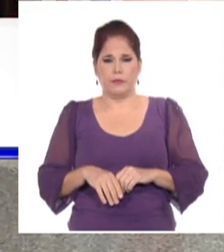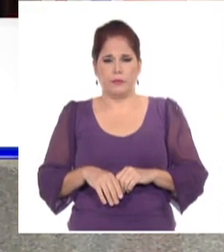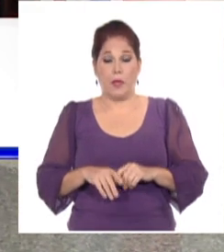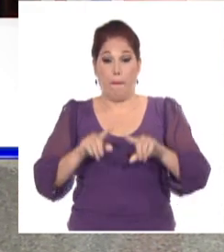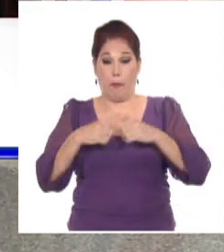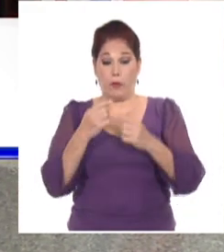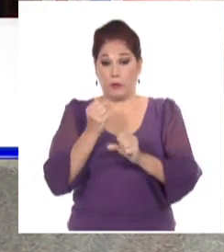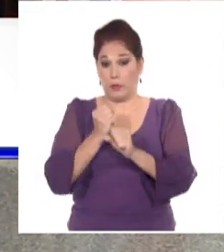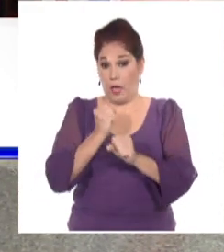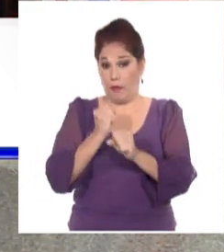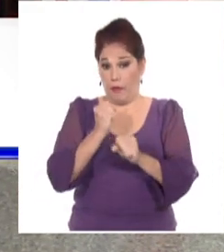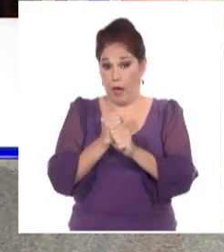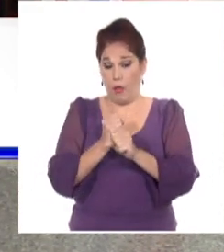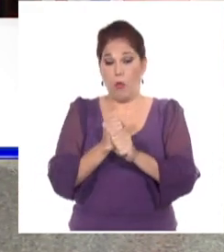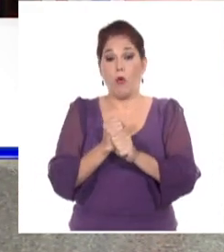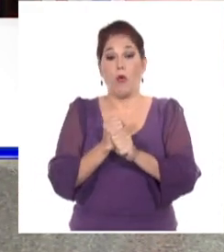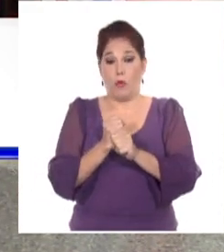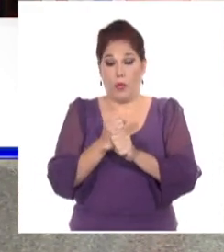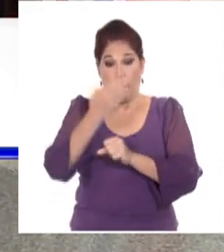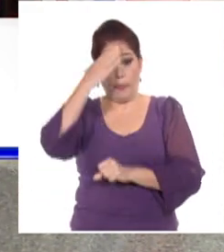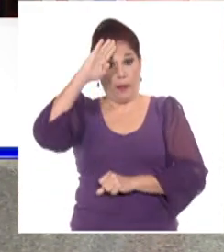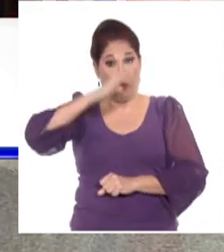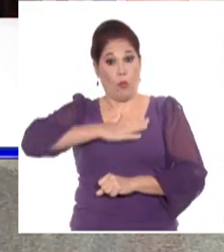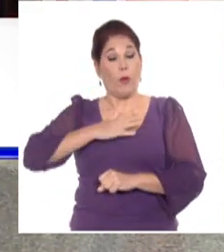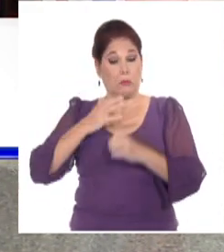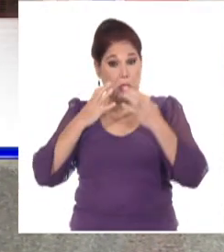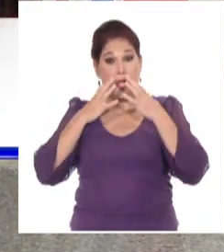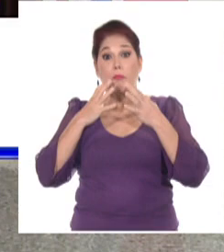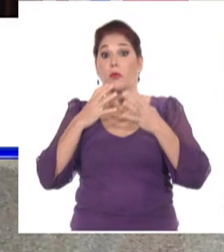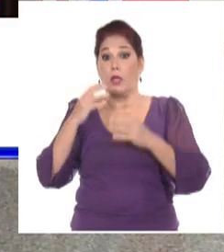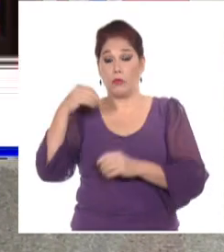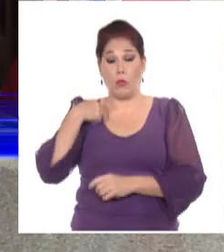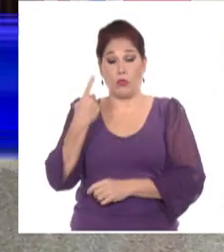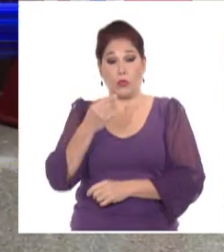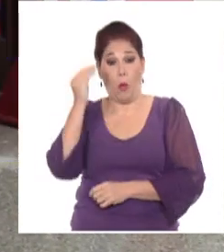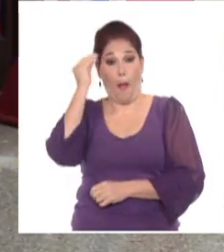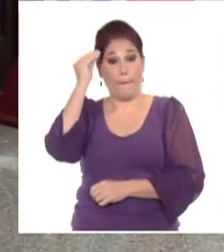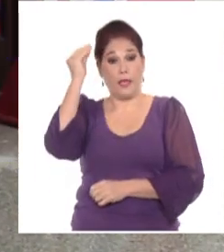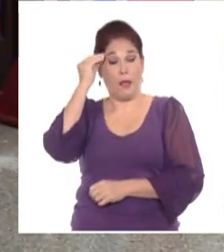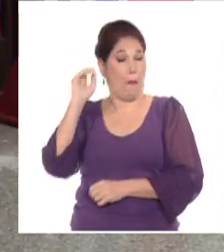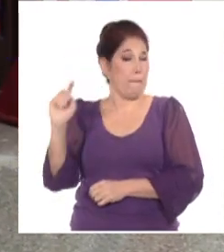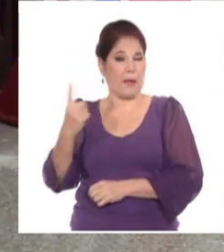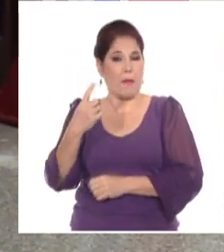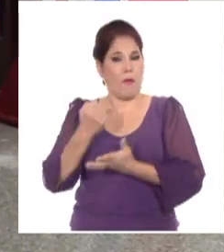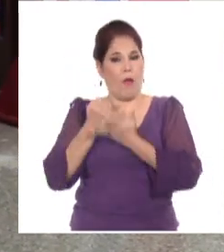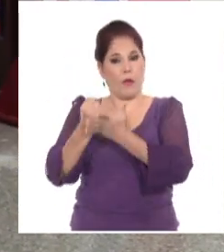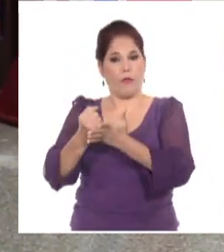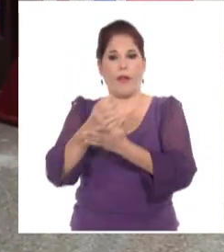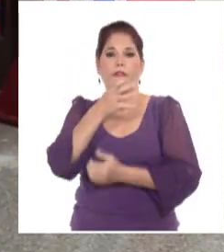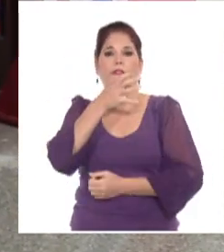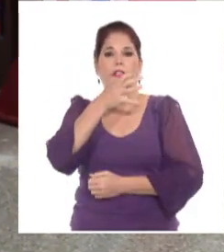trabajadores de Cuba han jugado un papel muy importante, apoyando a Fidel,